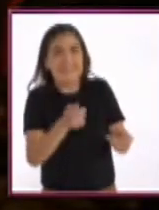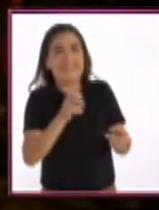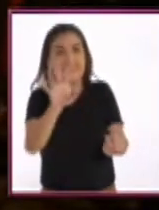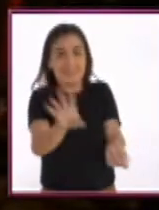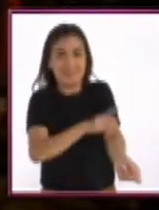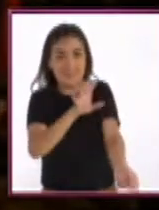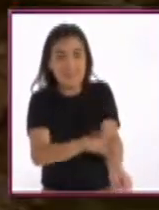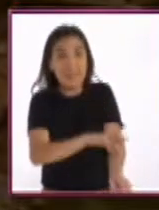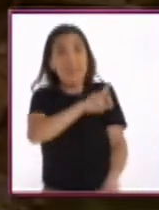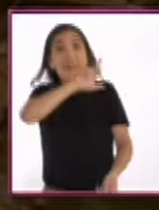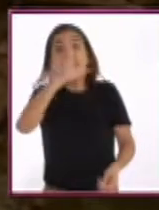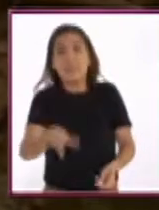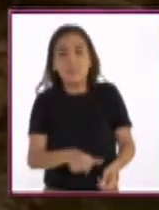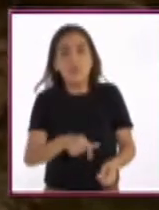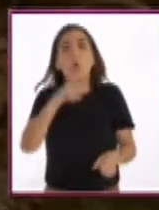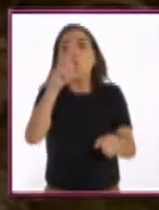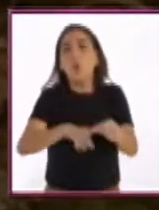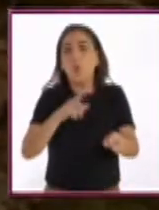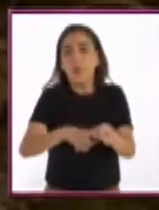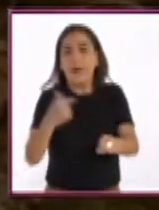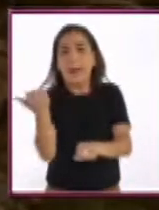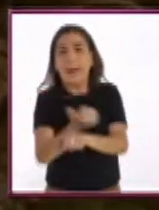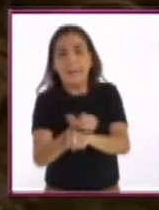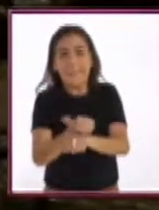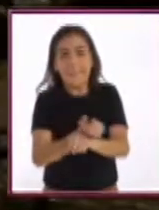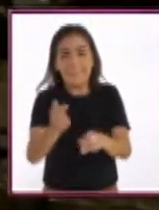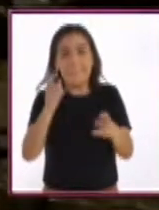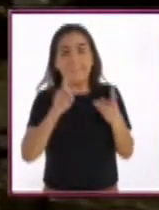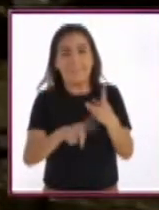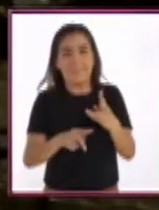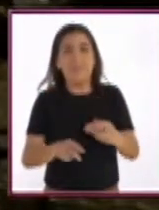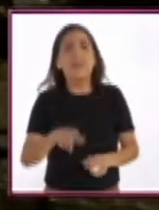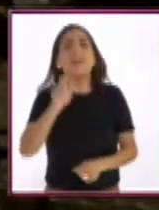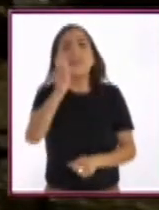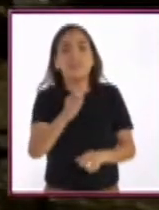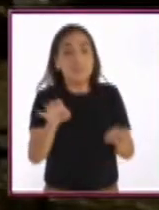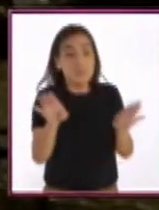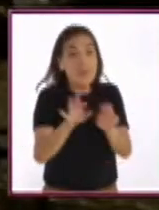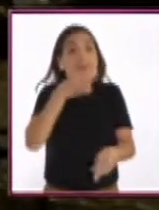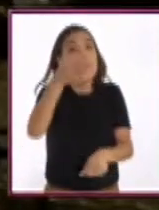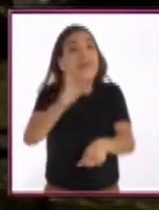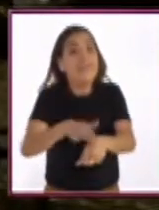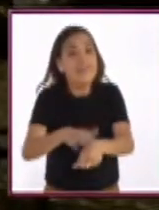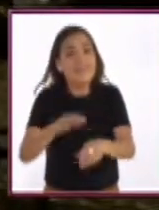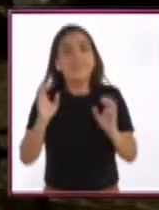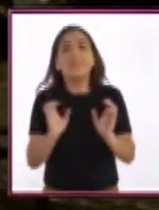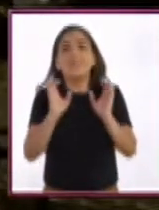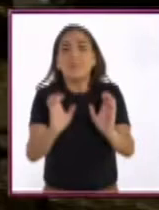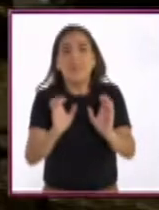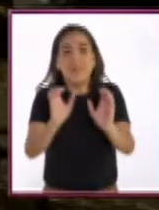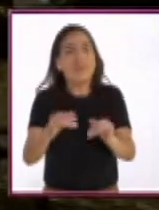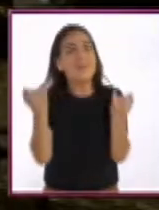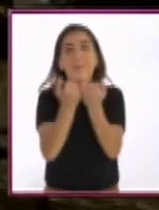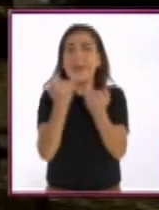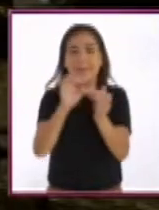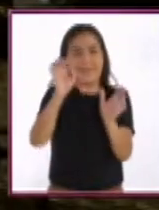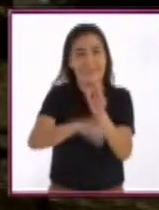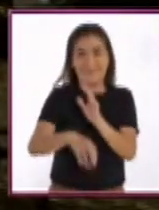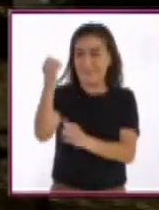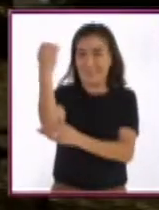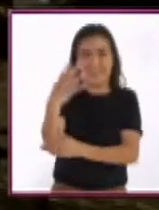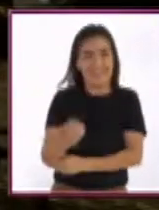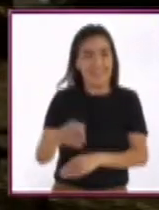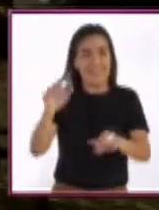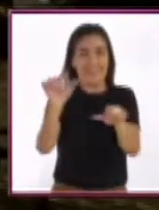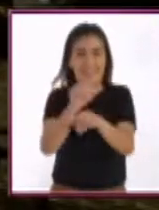de energía que necesitamos. Y después viene el color amarillo, que ahí ya nos está mostrando precaución. Es casi como un